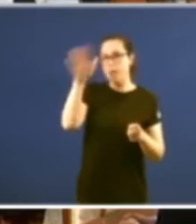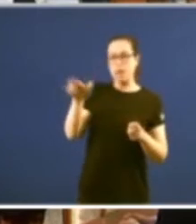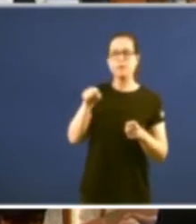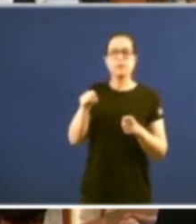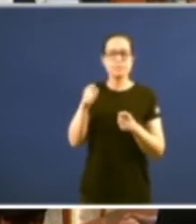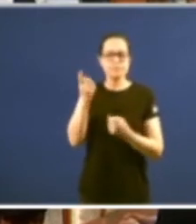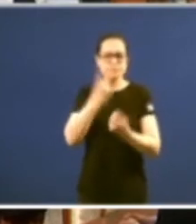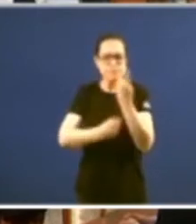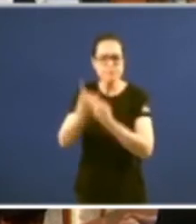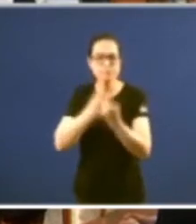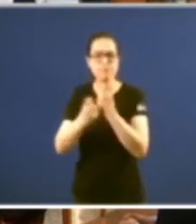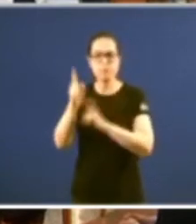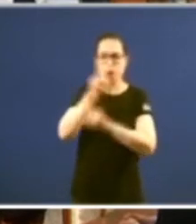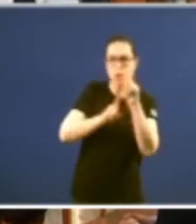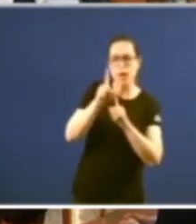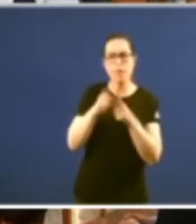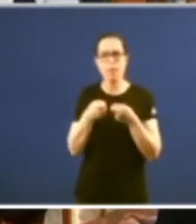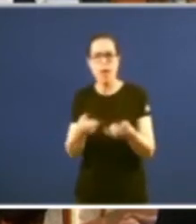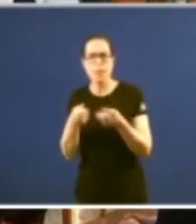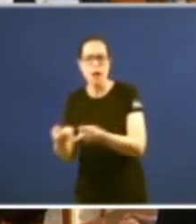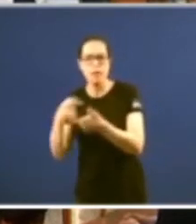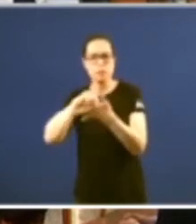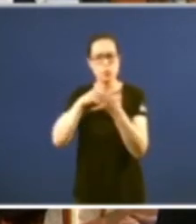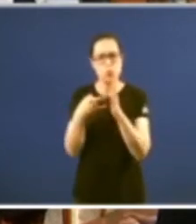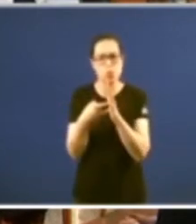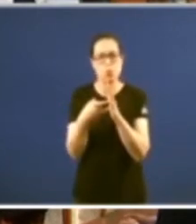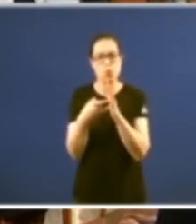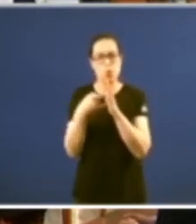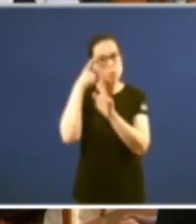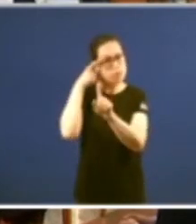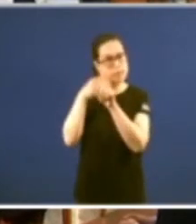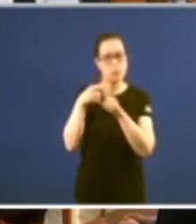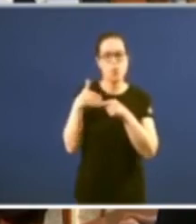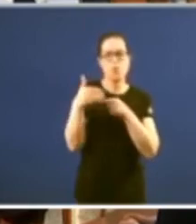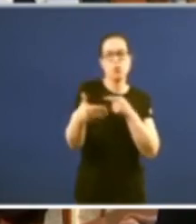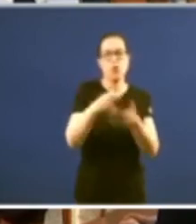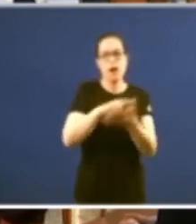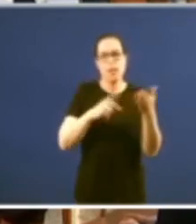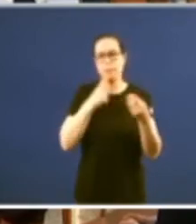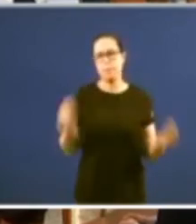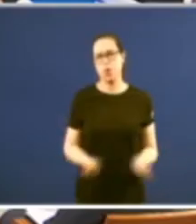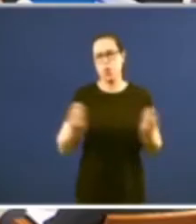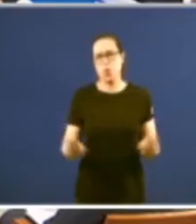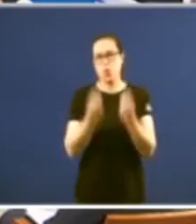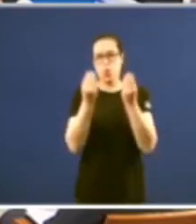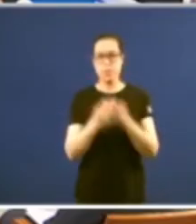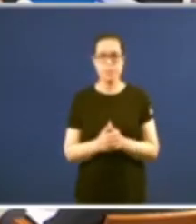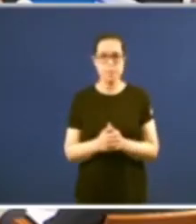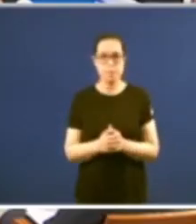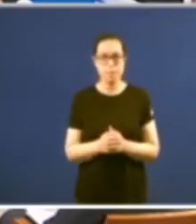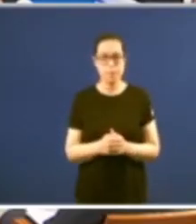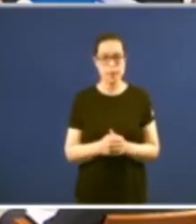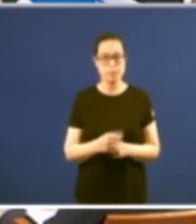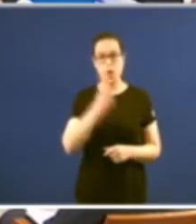problemas a topar as causas e buscar solucións para garantir un futuro próspero de Galicia Nun exercicio de compromiso e